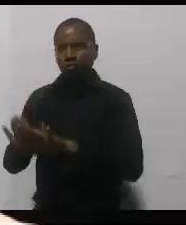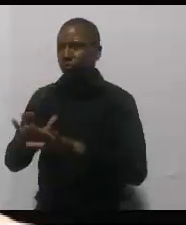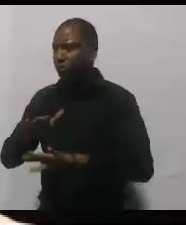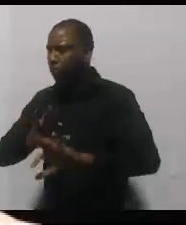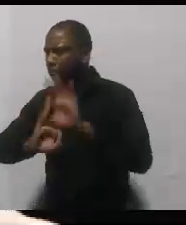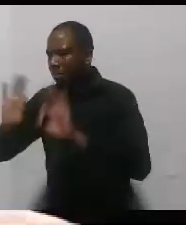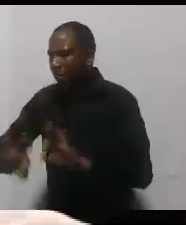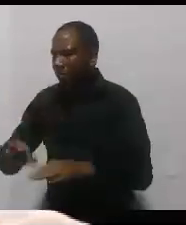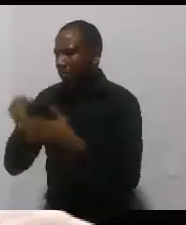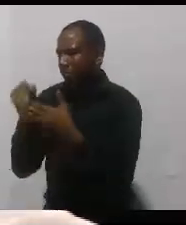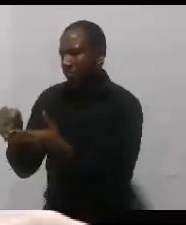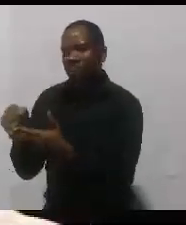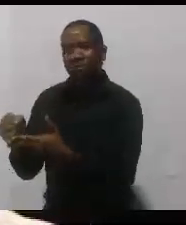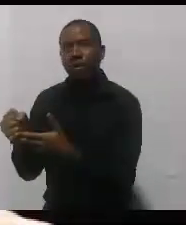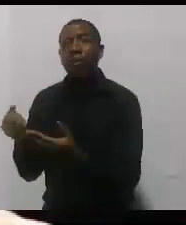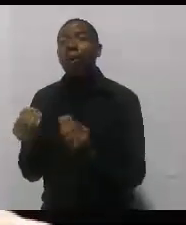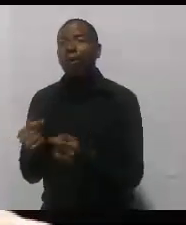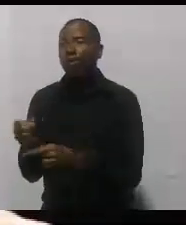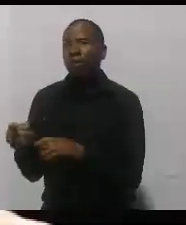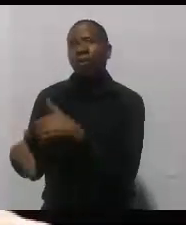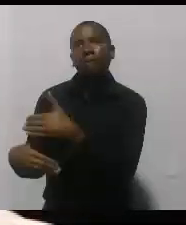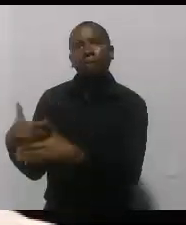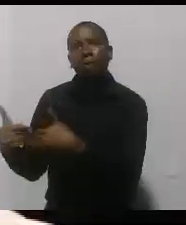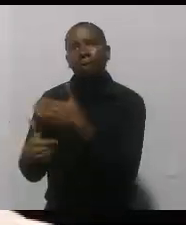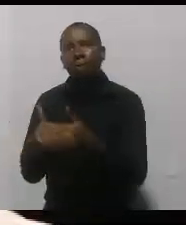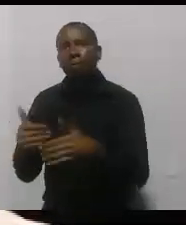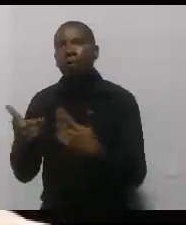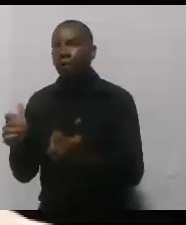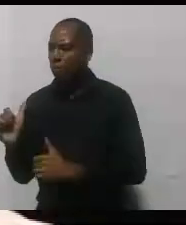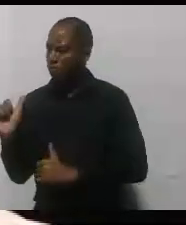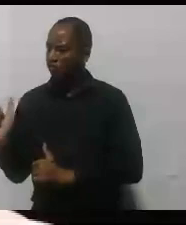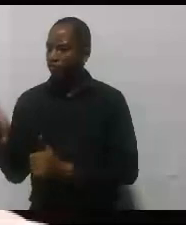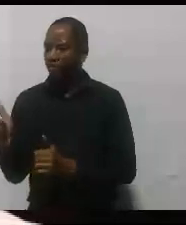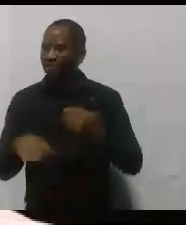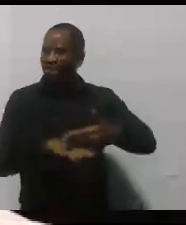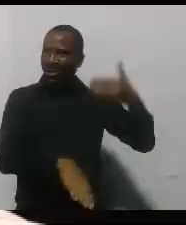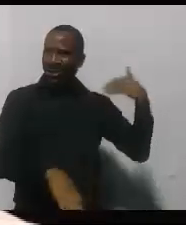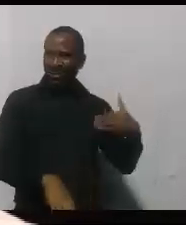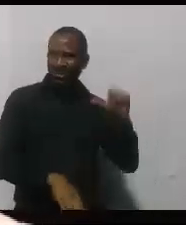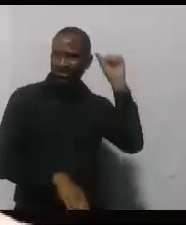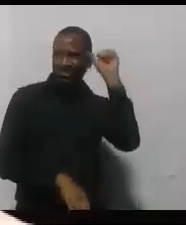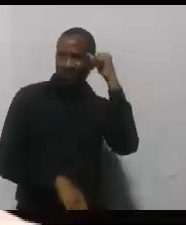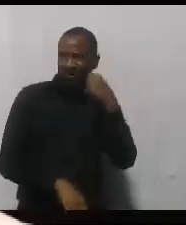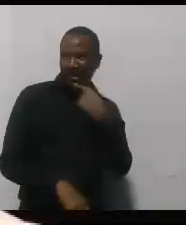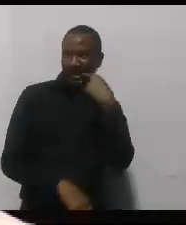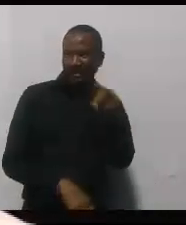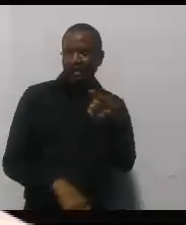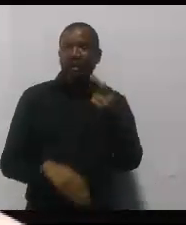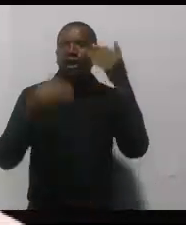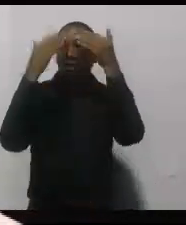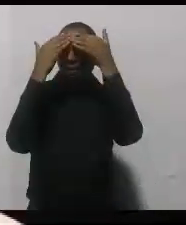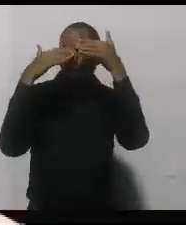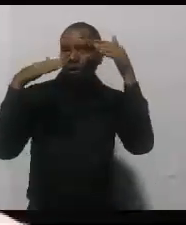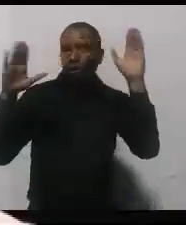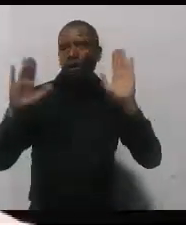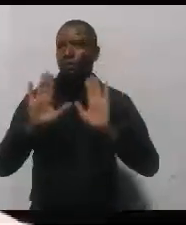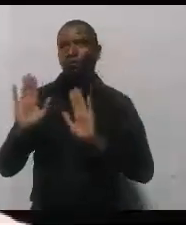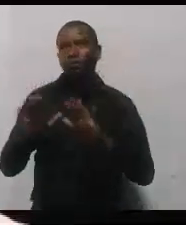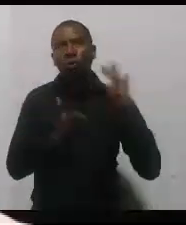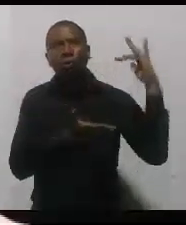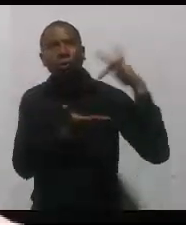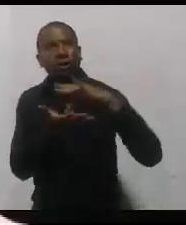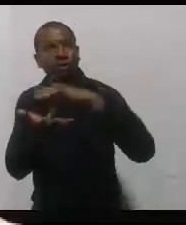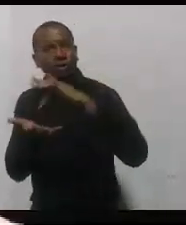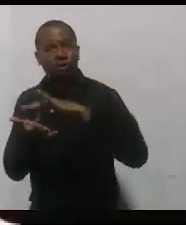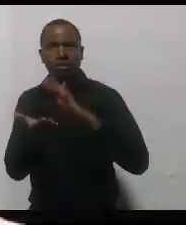para que poco a poco ellos vayan, como hablamos al comienzo, la democracia participativa, que ellos